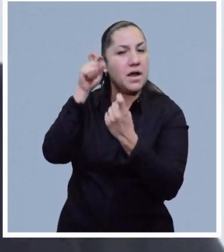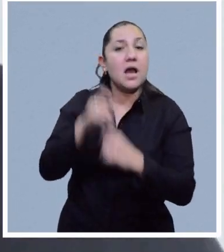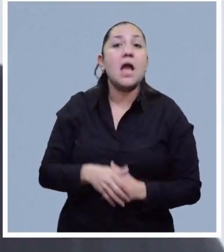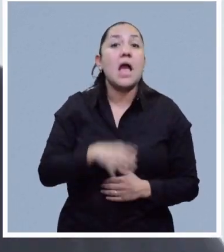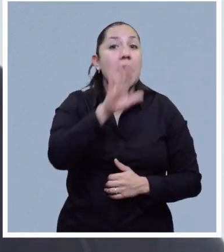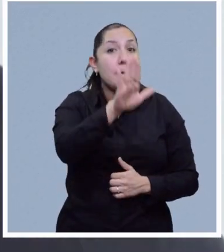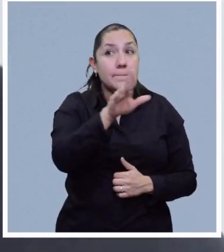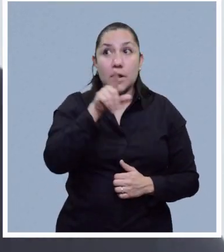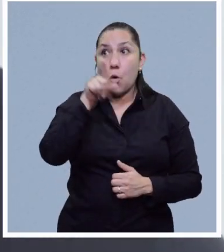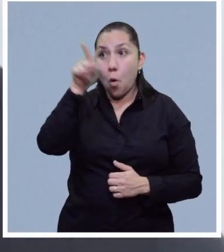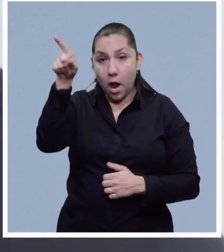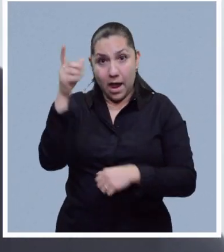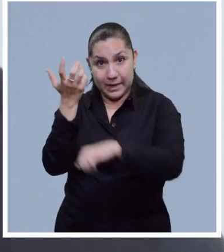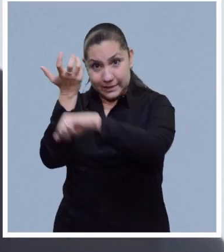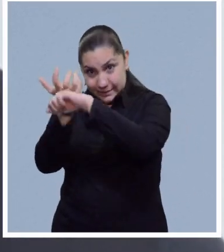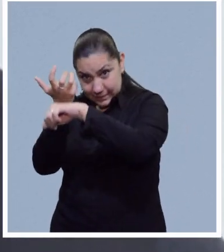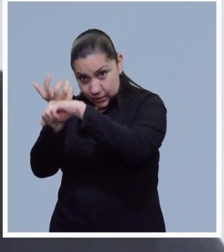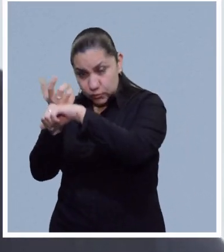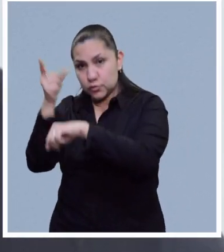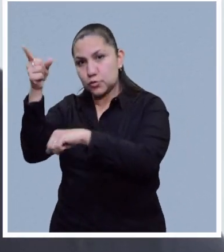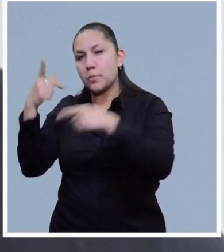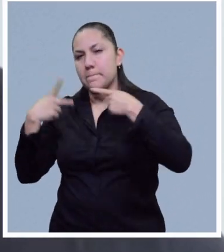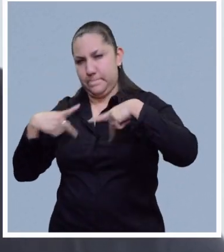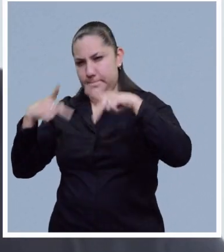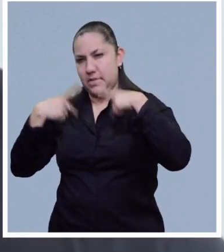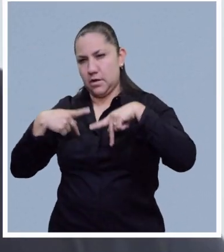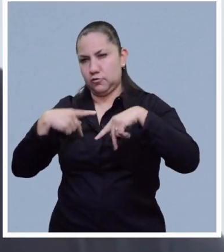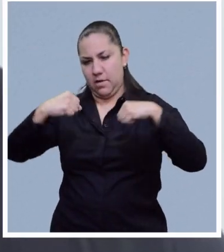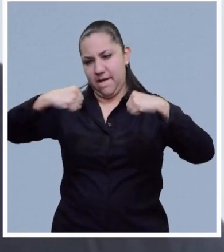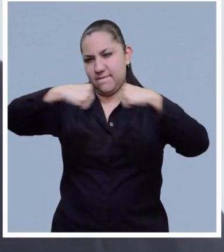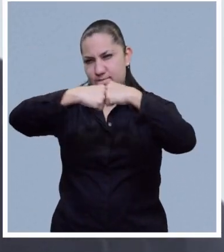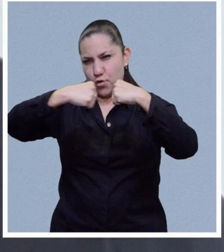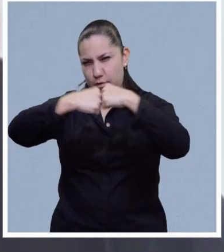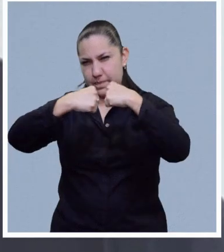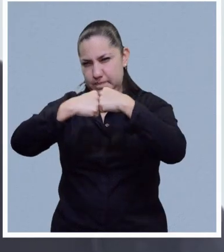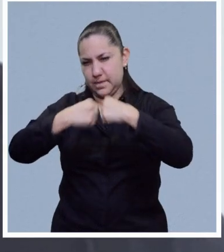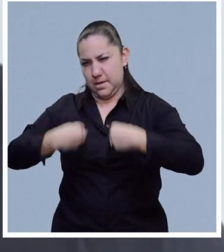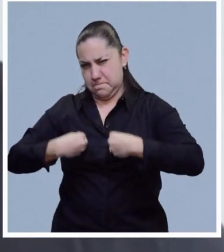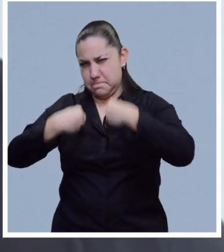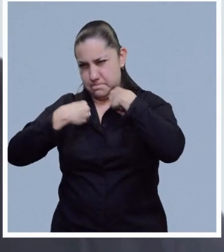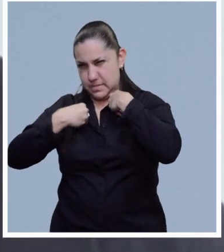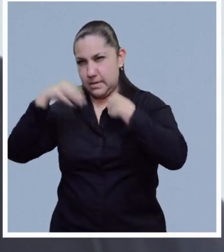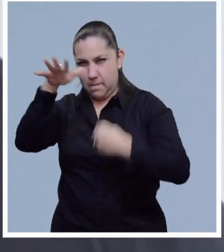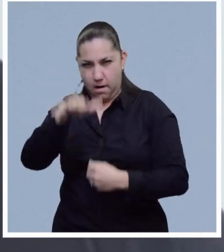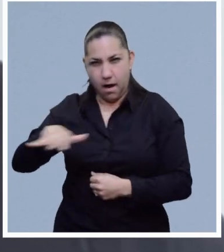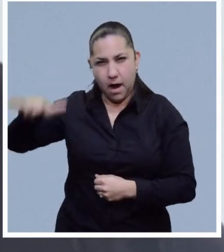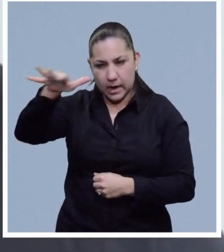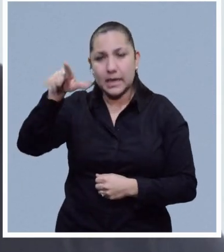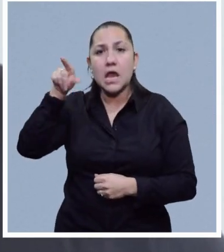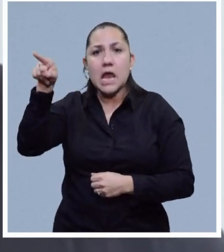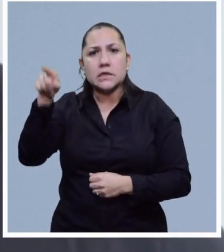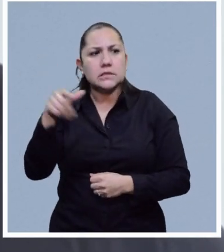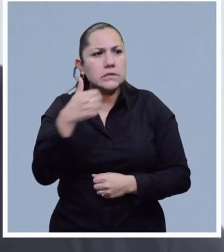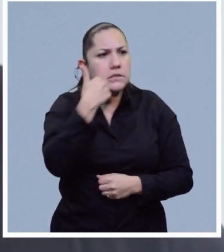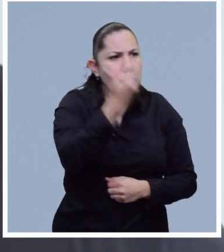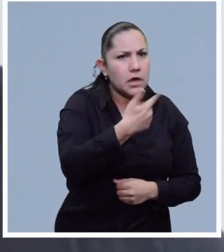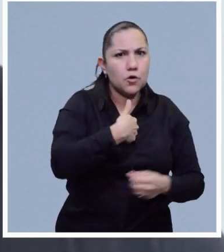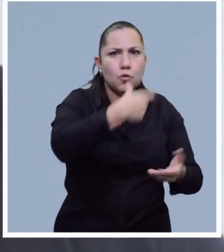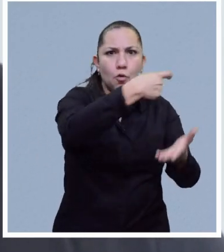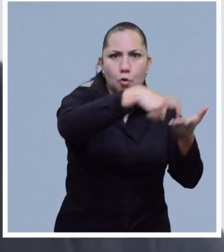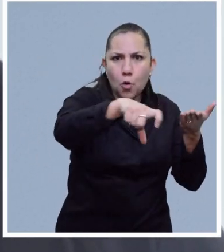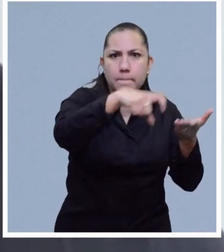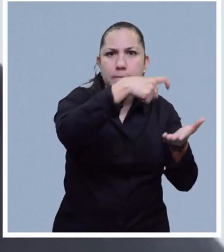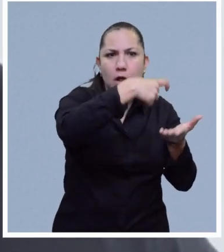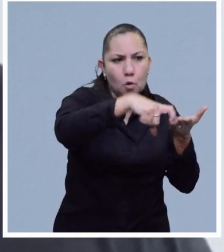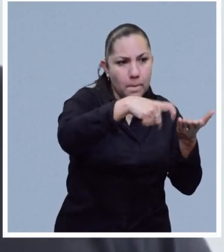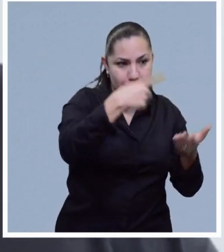Pero de Estados Unidos para acá, ciudadanos americanos, fronterizos, más que por contrabando, por consumo,